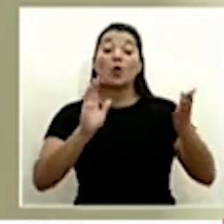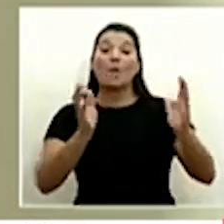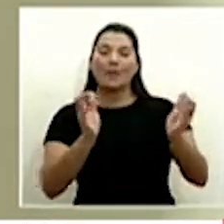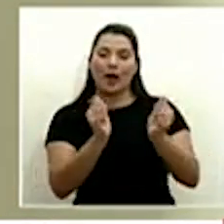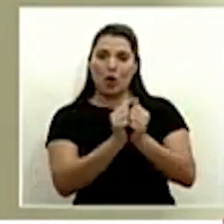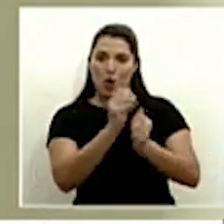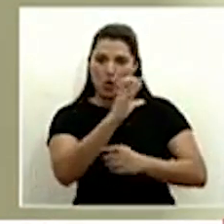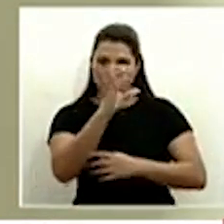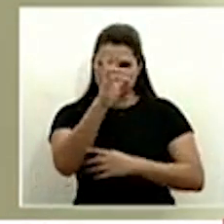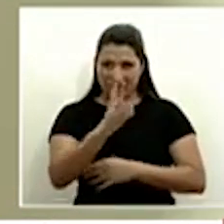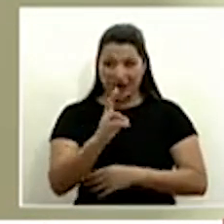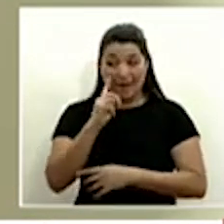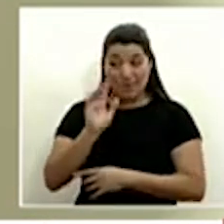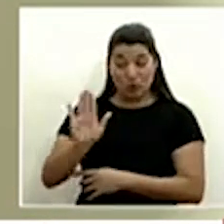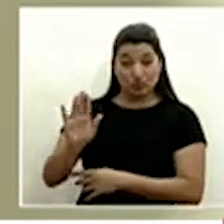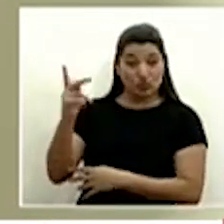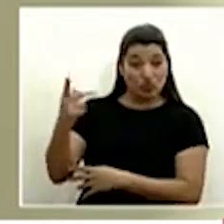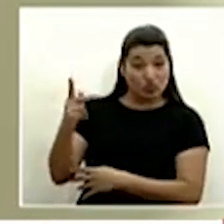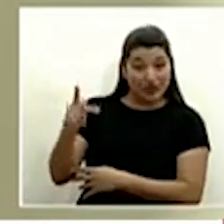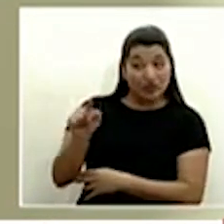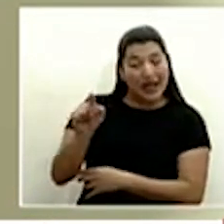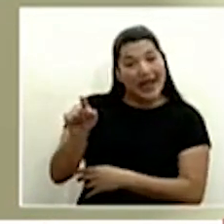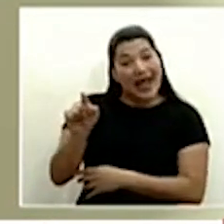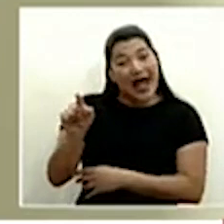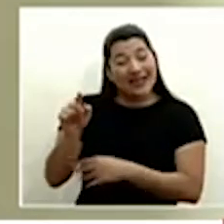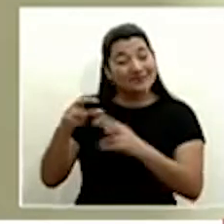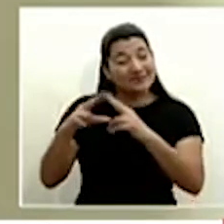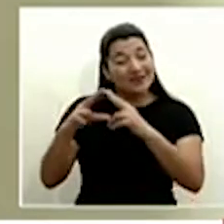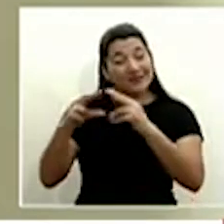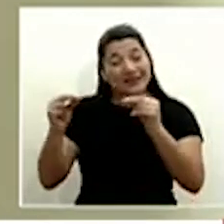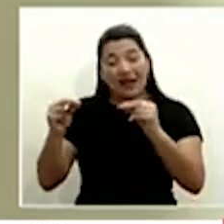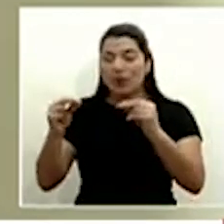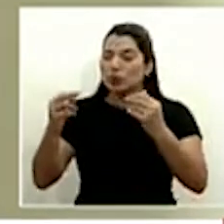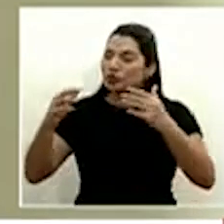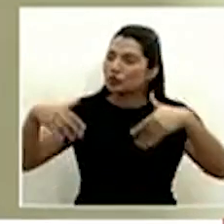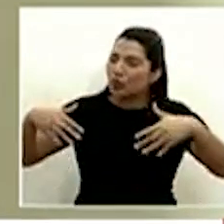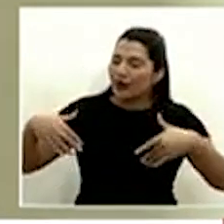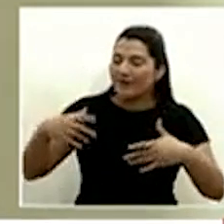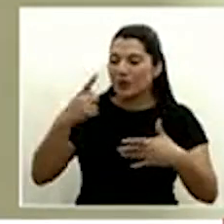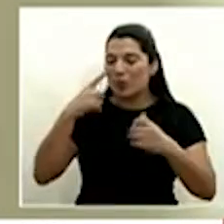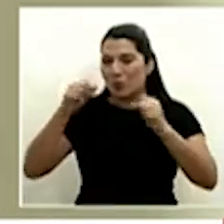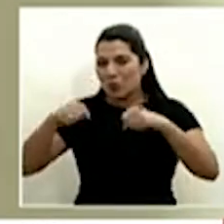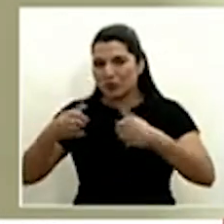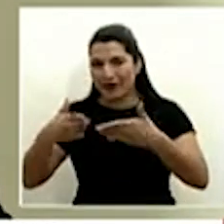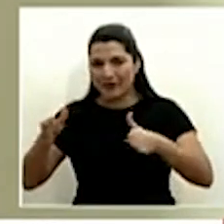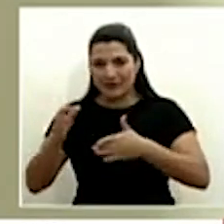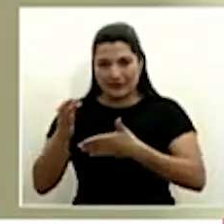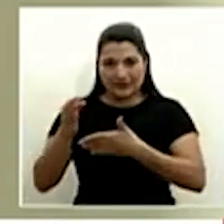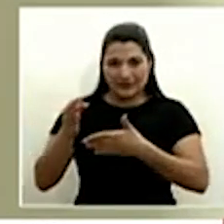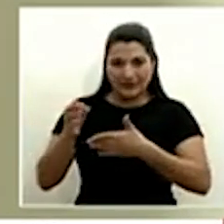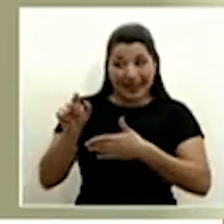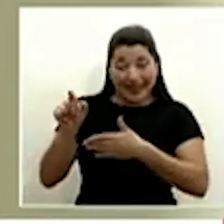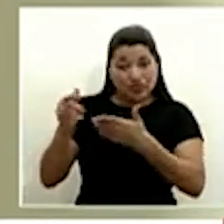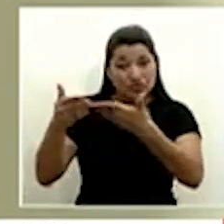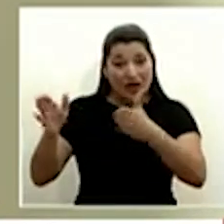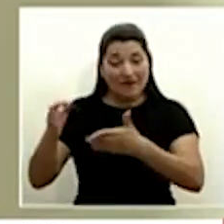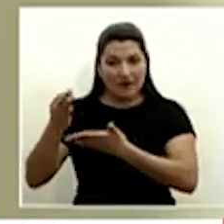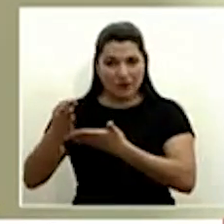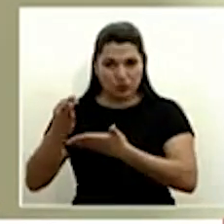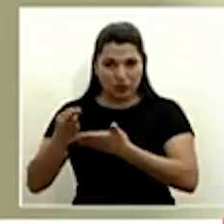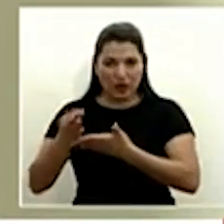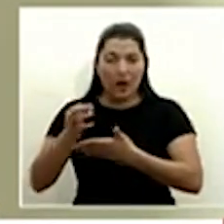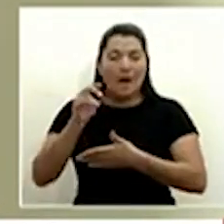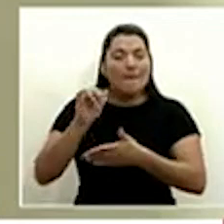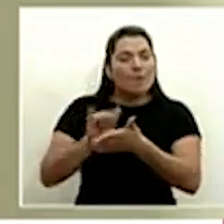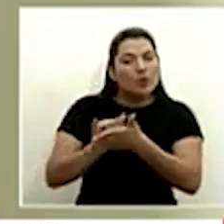esa viabilidad todavía no la vemos por eso tenemos que restringir tanto nuestro ingreso de